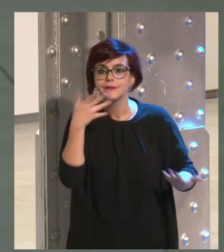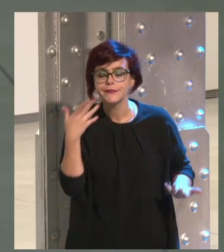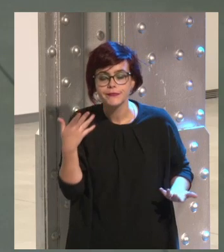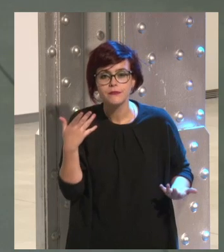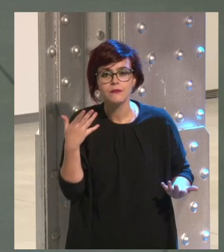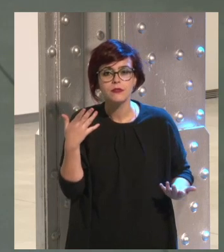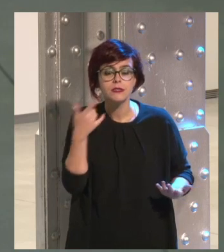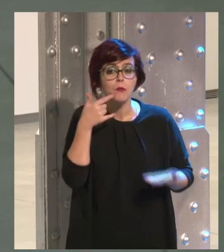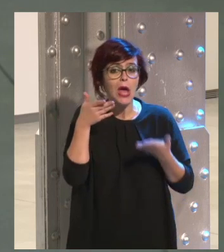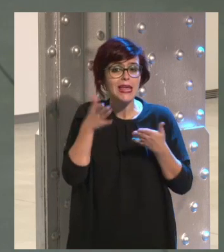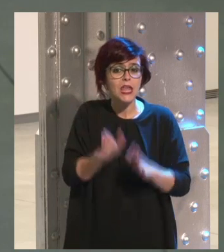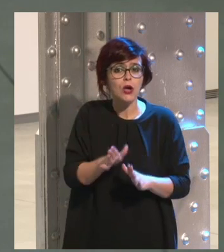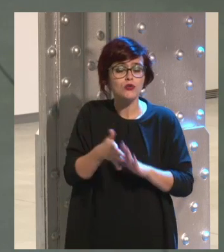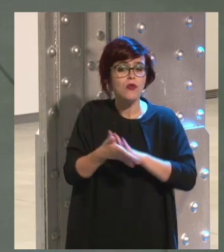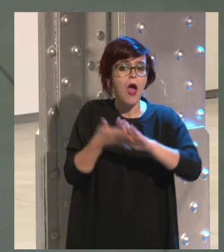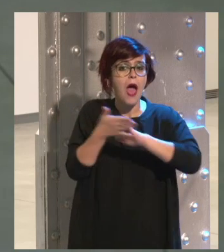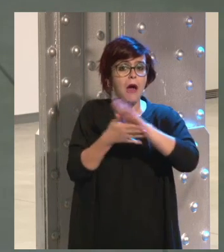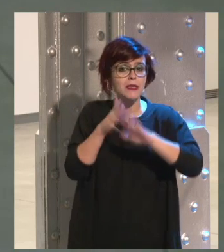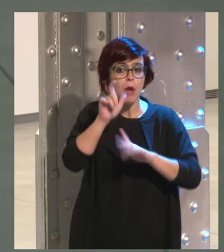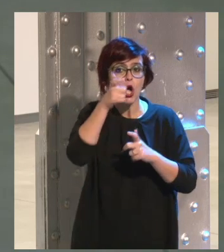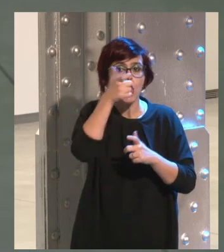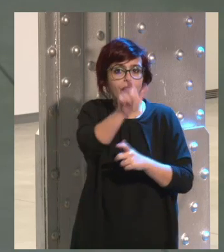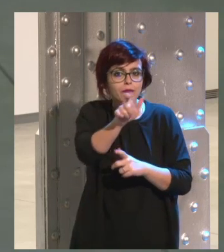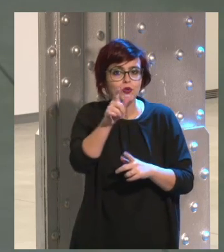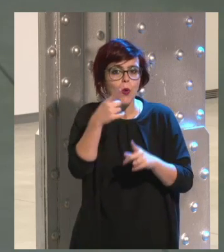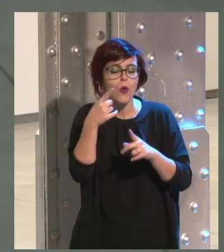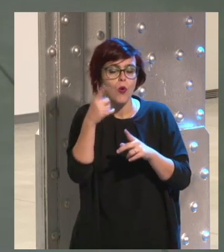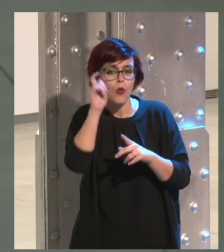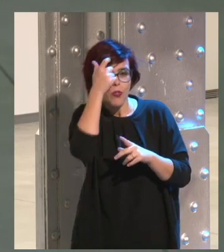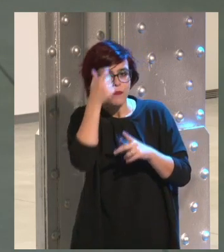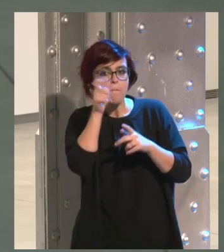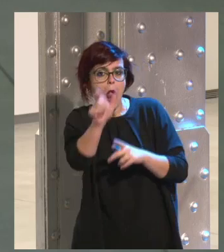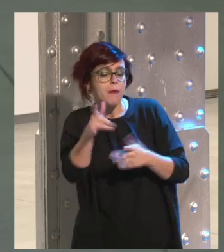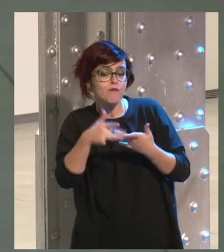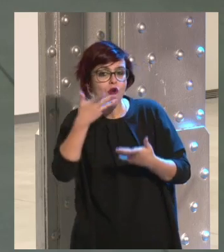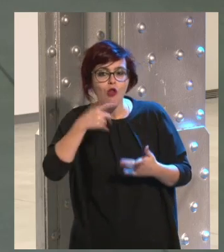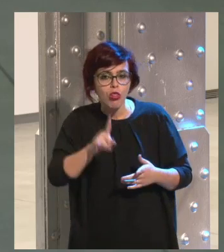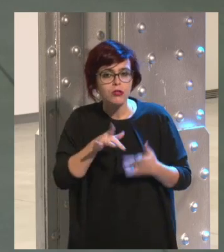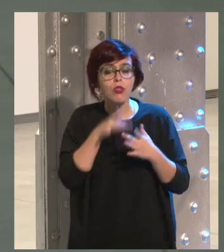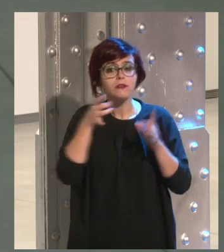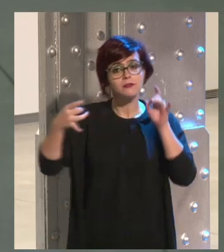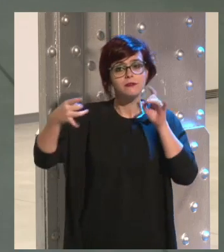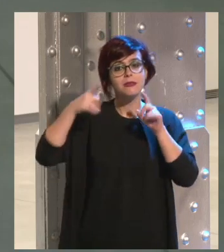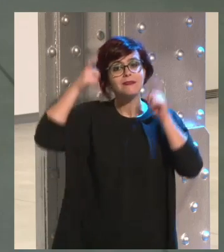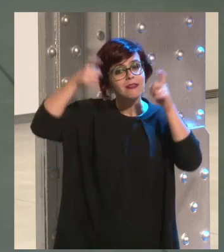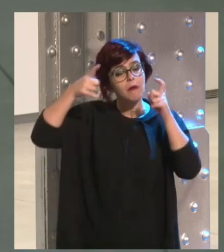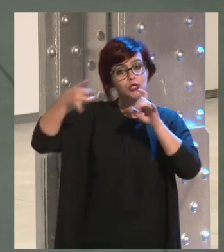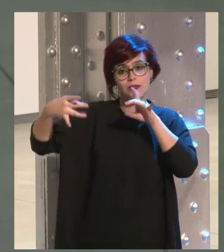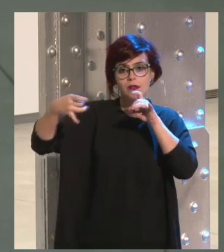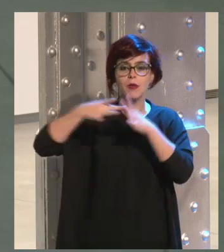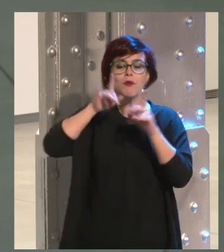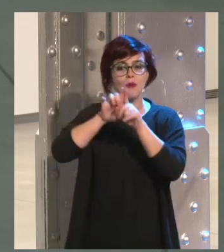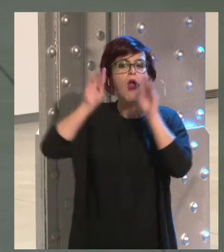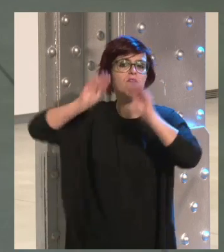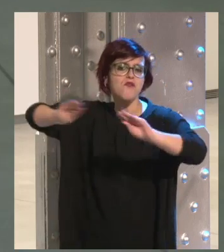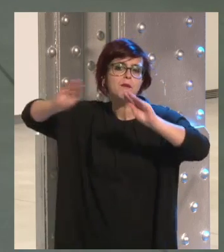que sus hijos les hablan de determinados conceptos, determinadas palabras que ellos desconocen, entonces es muy interactiva, intentamos no formarles,